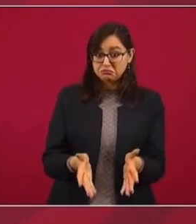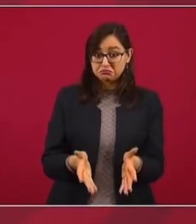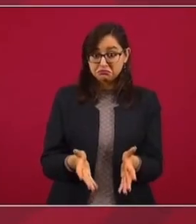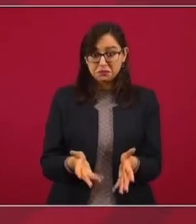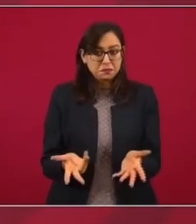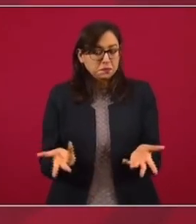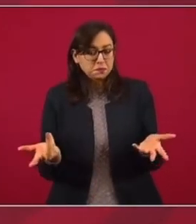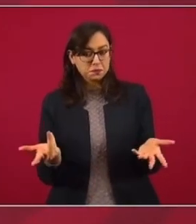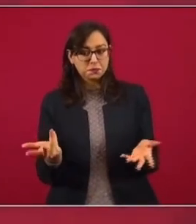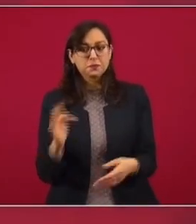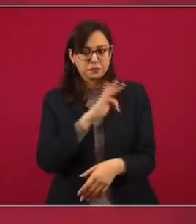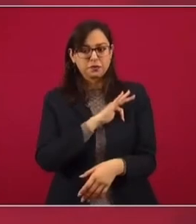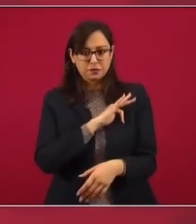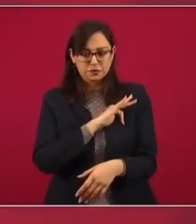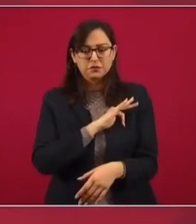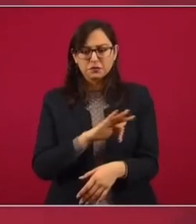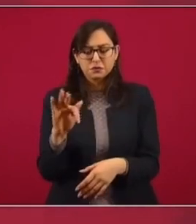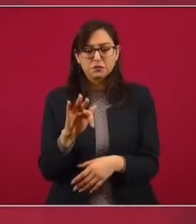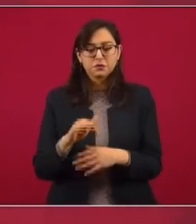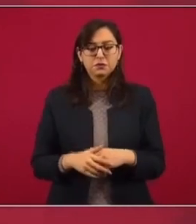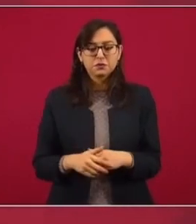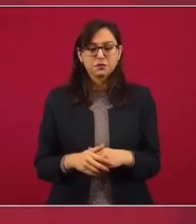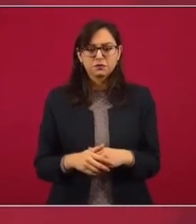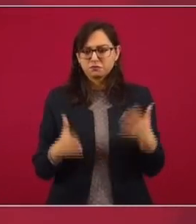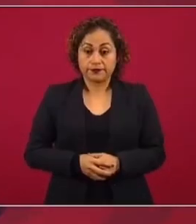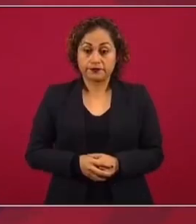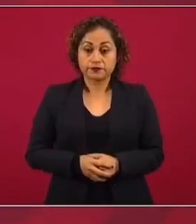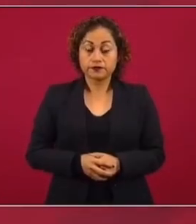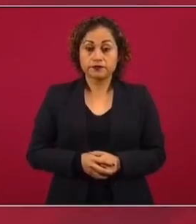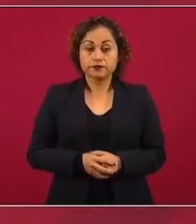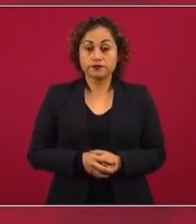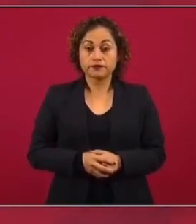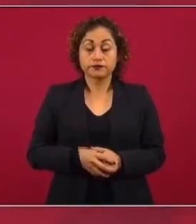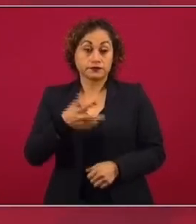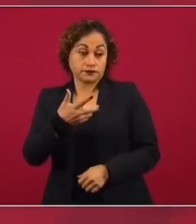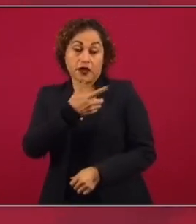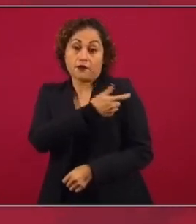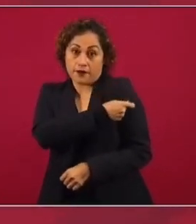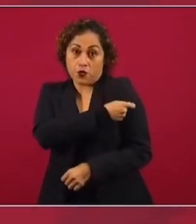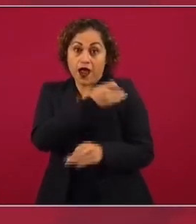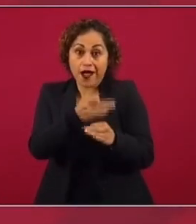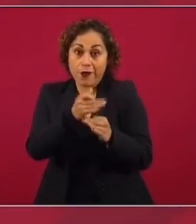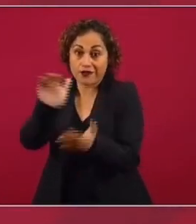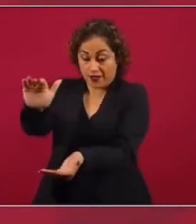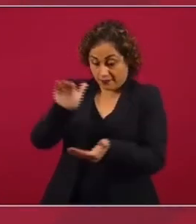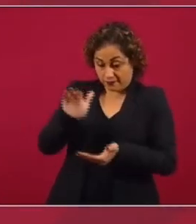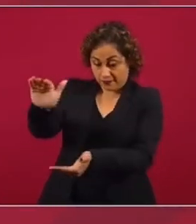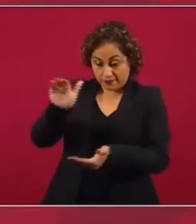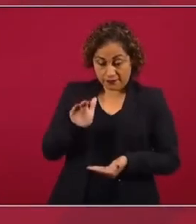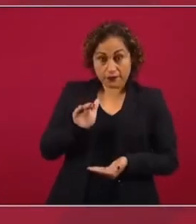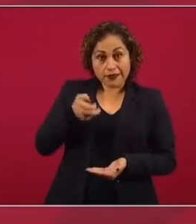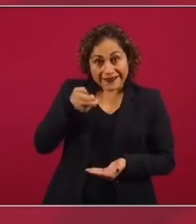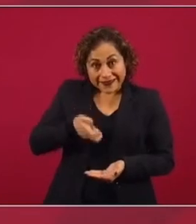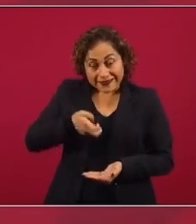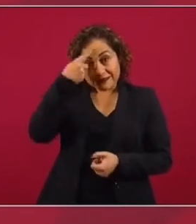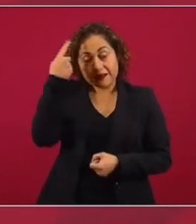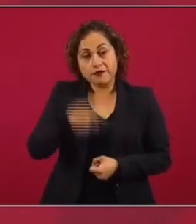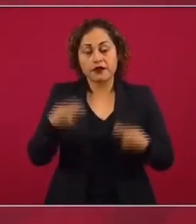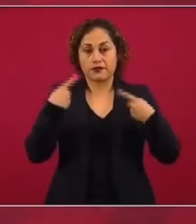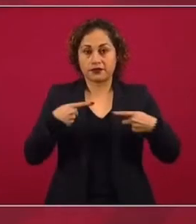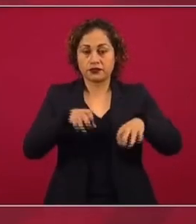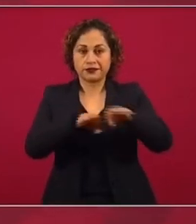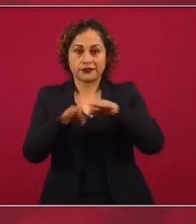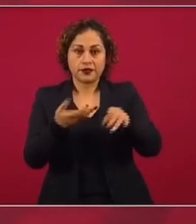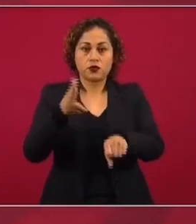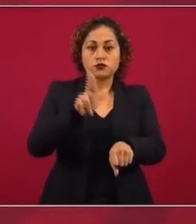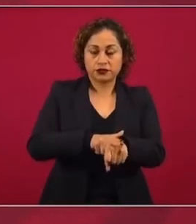se puede utilizar en México sin problema. La vacuna que se está recibiendo se va a aplicar a médicos, a enfermeras, a